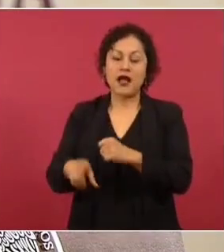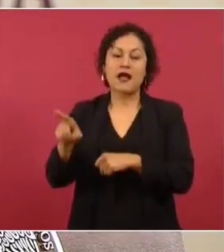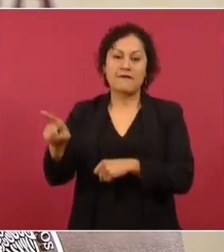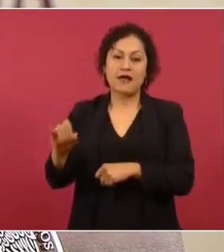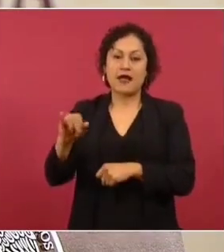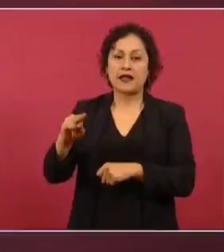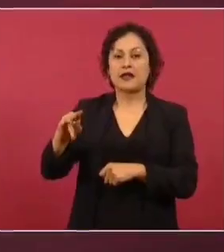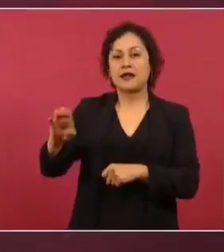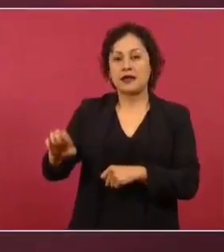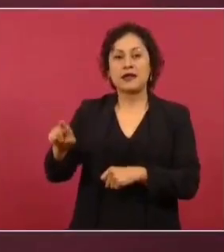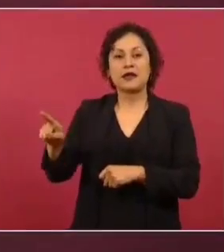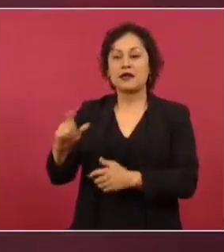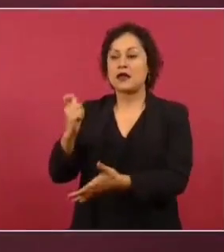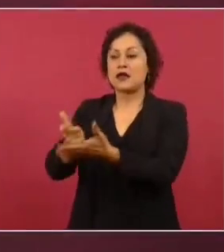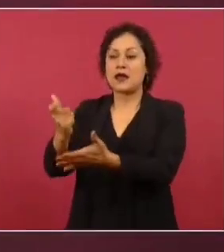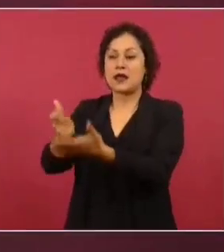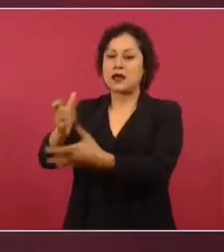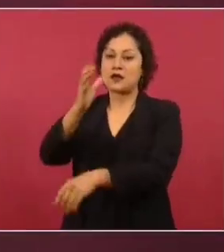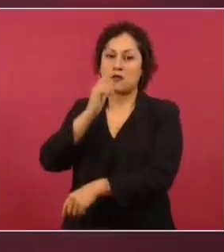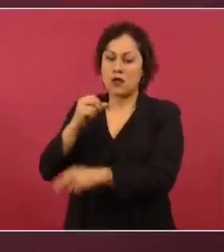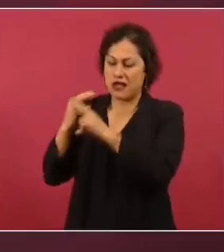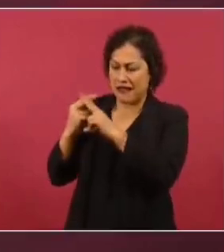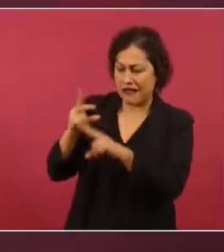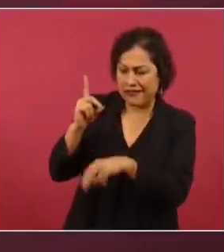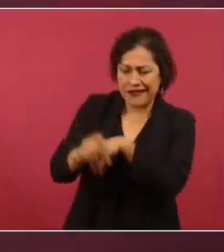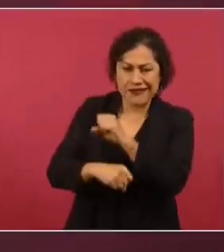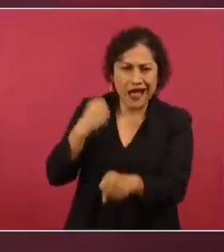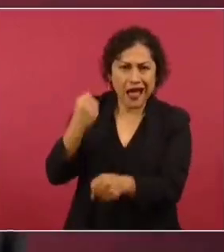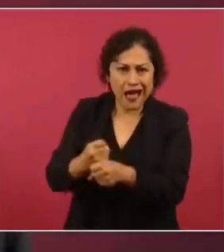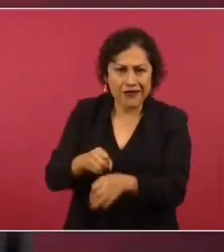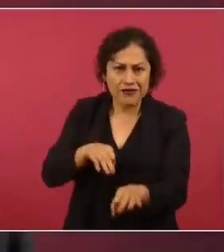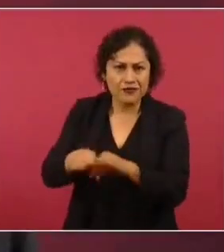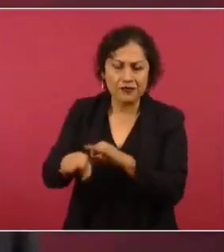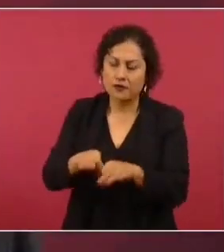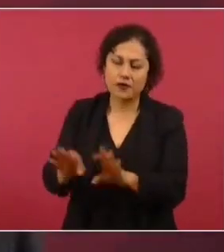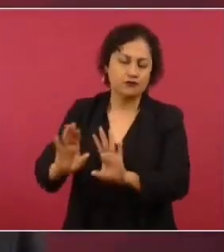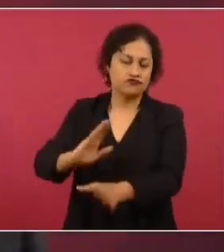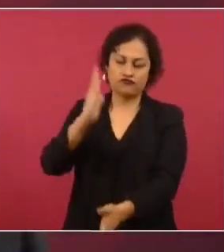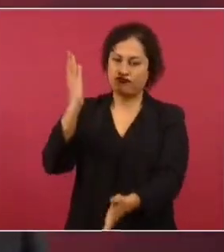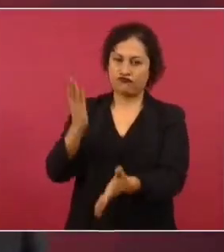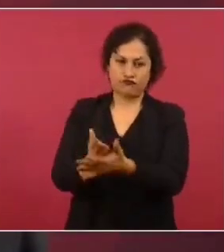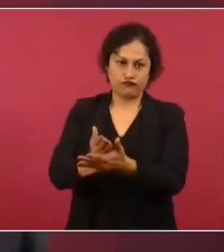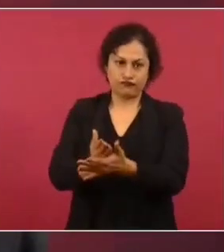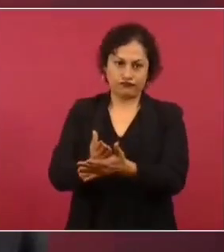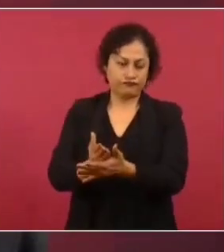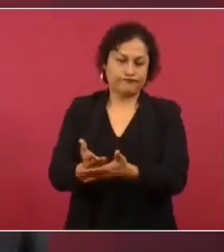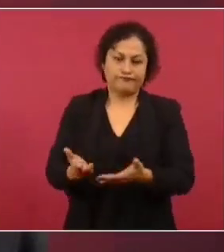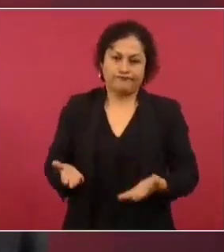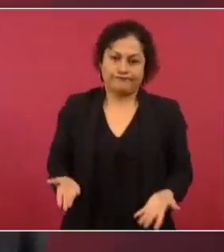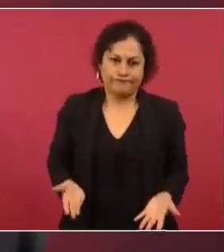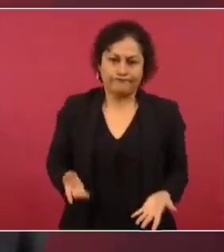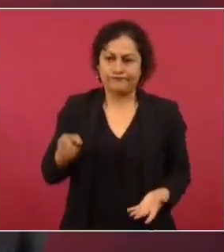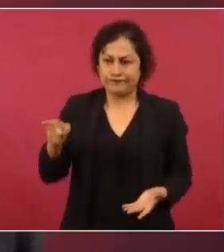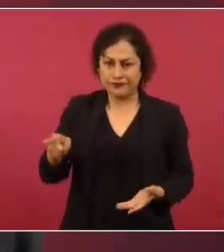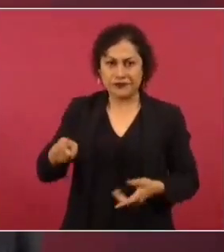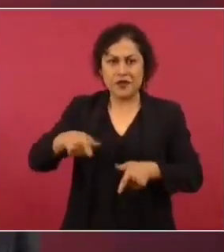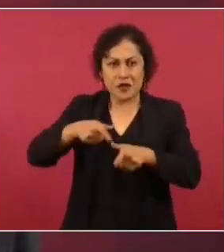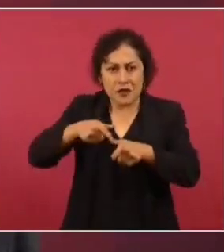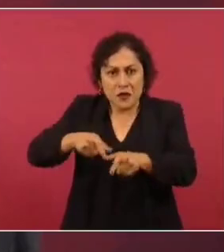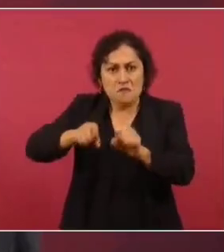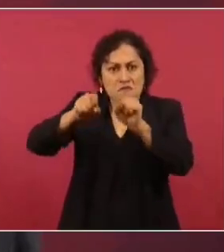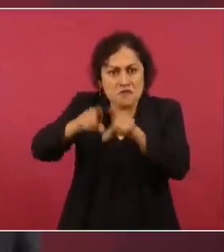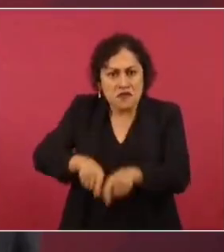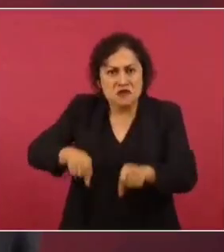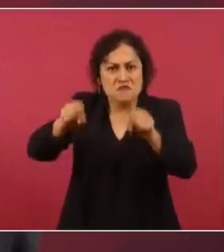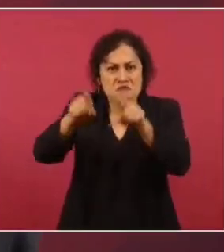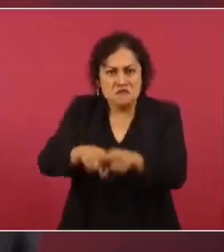Electoral de 30 años a la fecha. Se termina con la posibilidad de esa absurda reelección, porque el